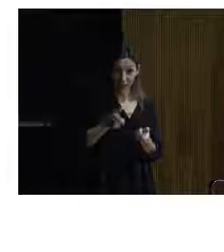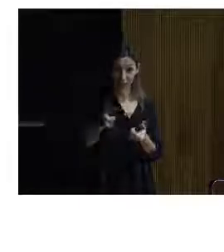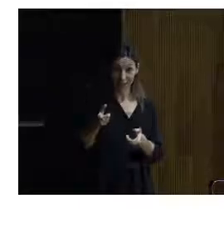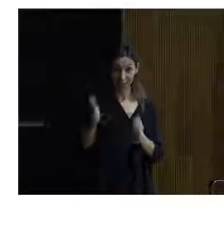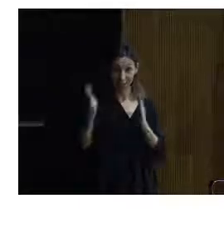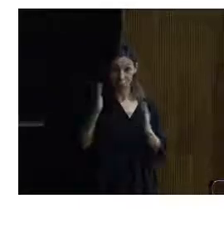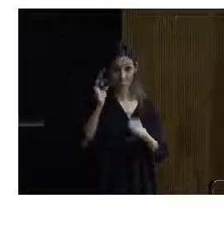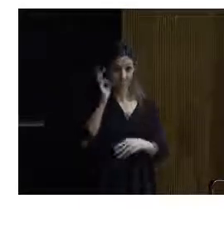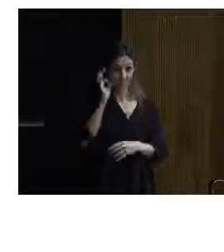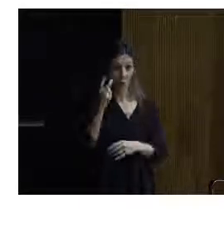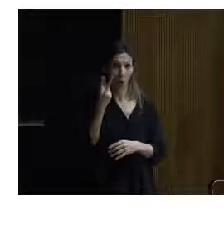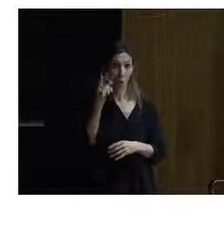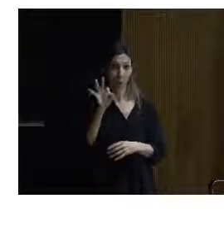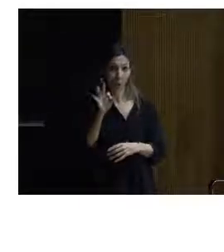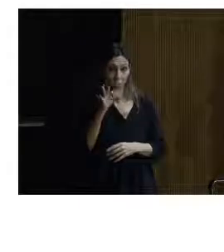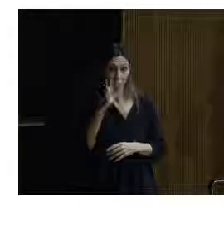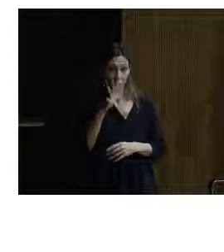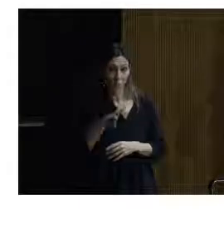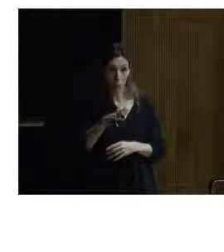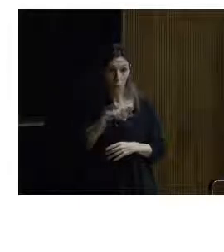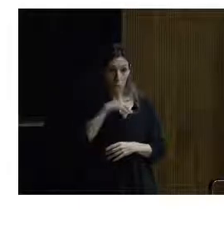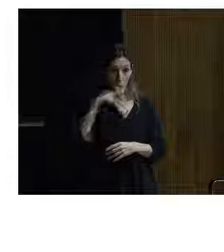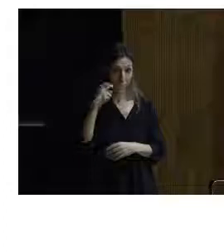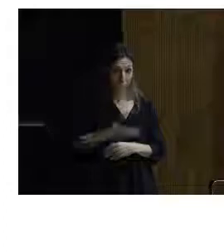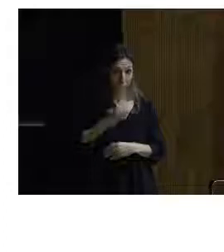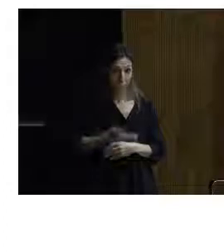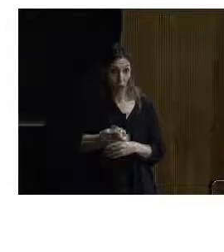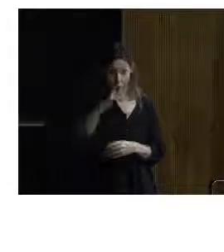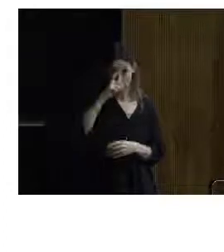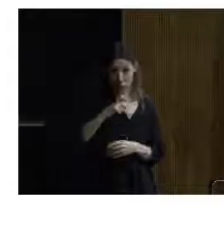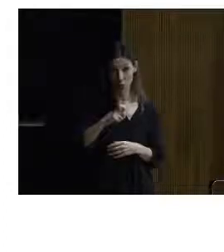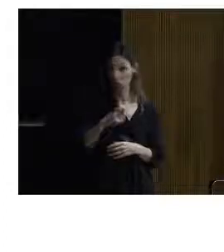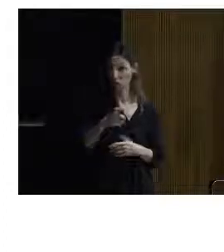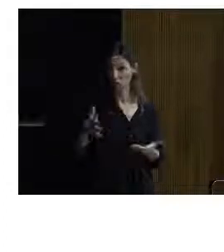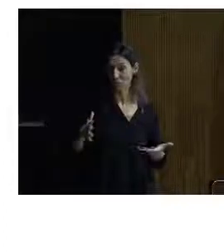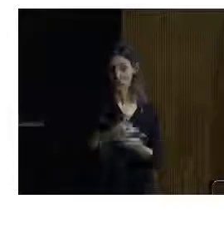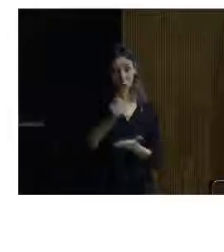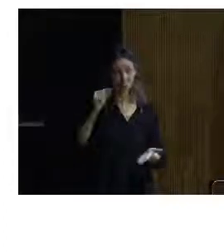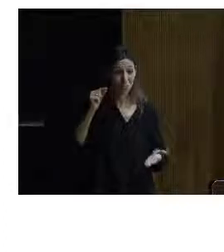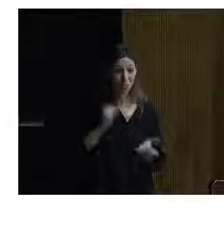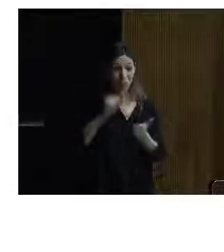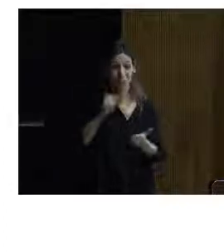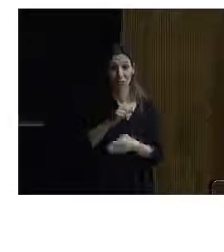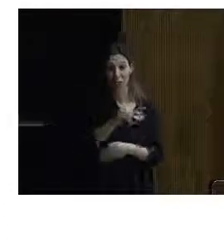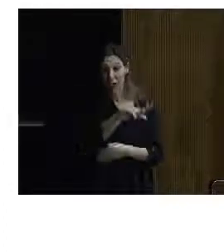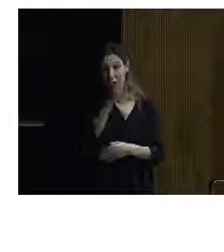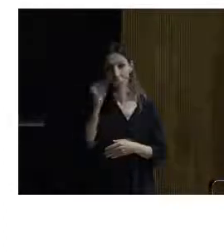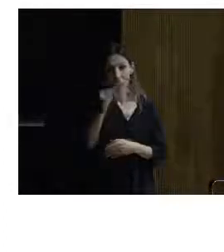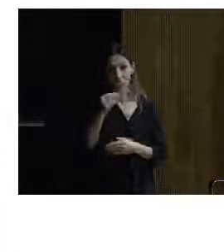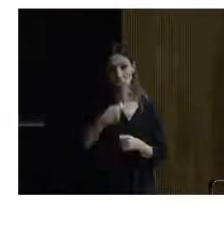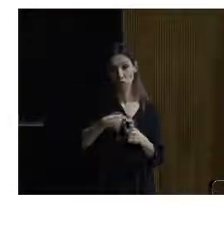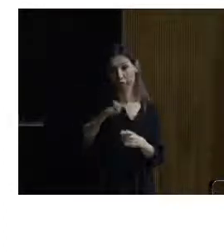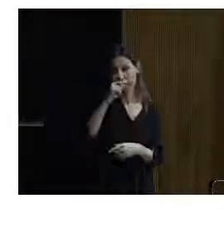Porque los valores de rememoración rápidamente los entendemos, porque las cosas son antiguas, las cosas son históricas,